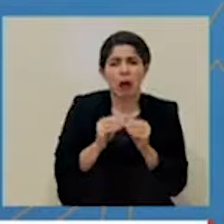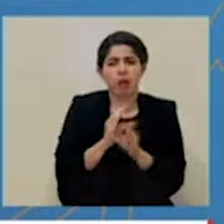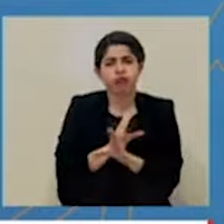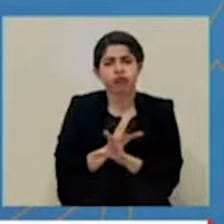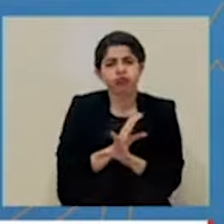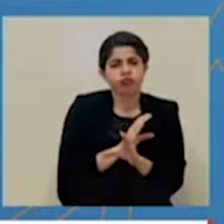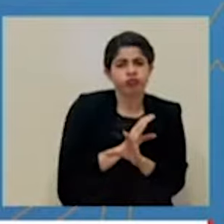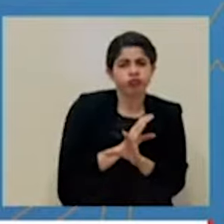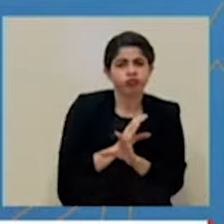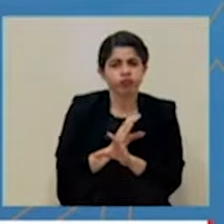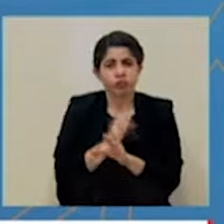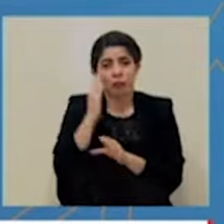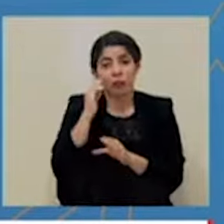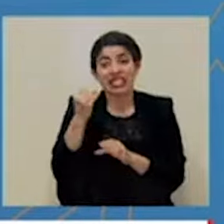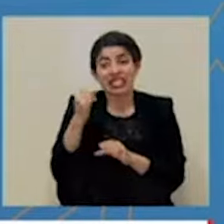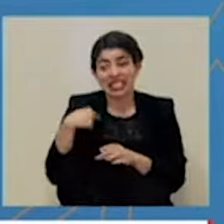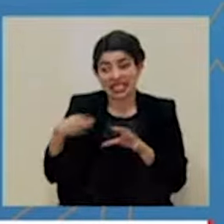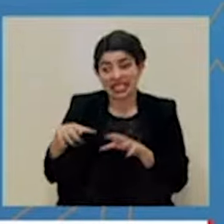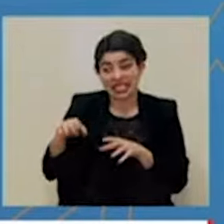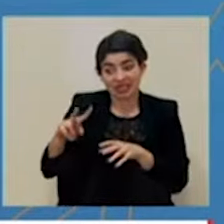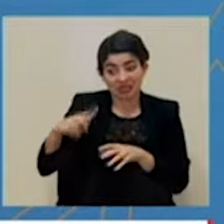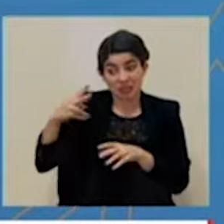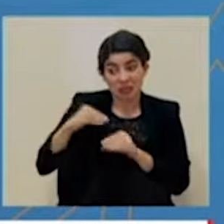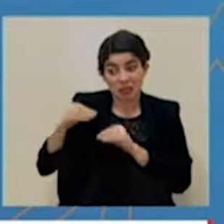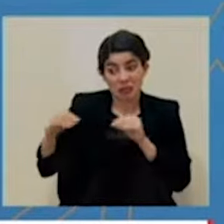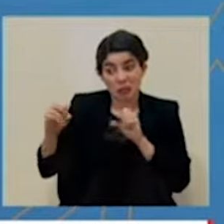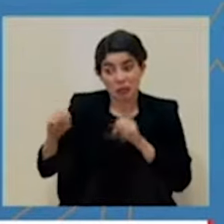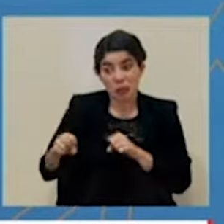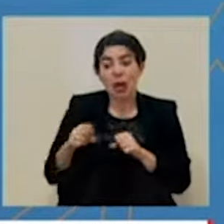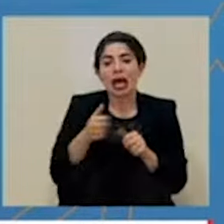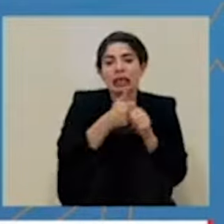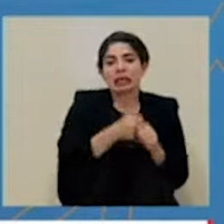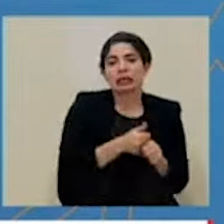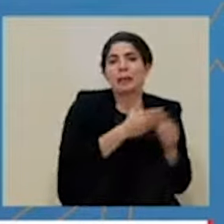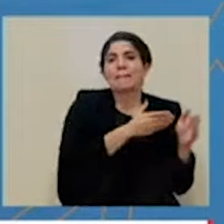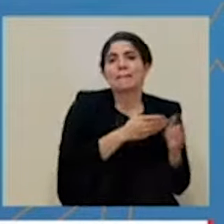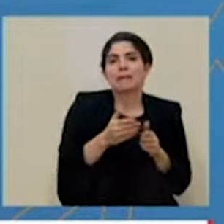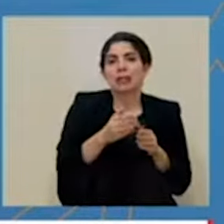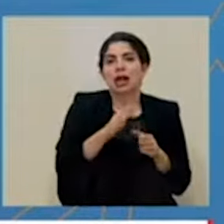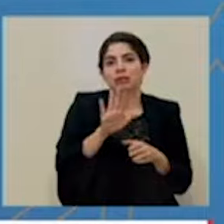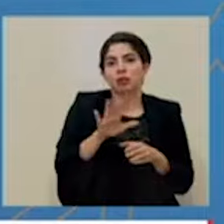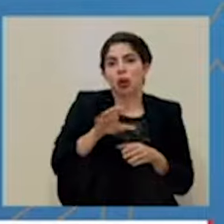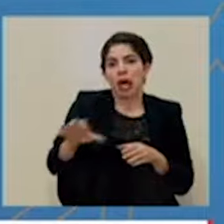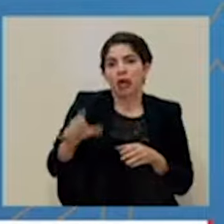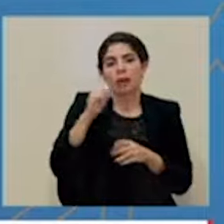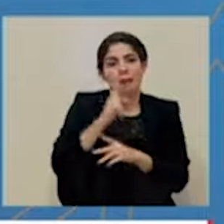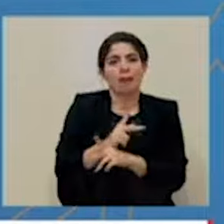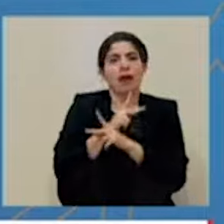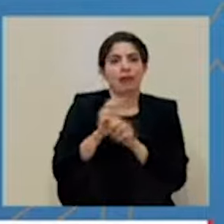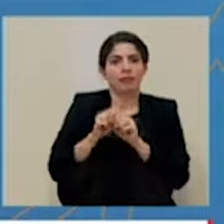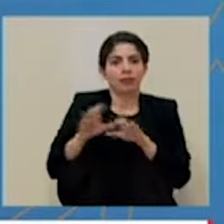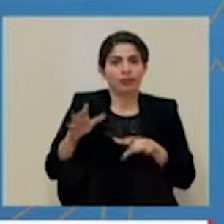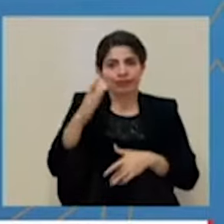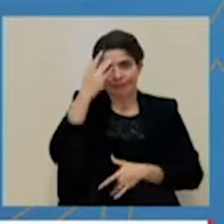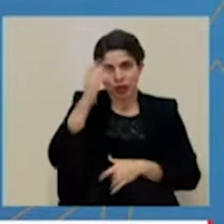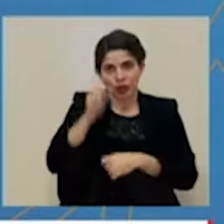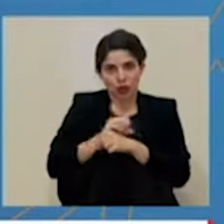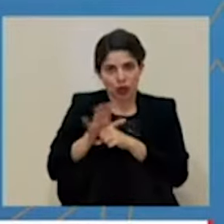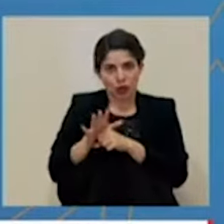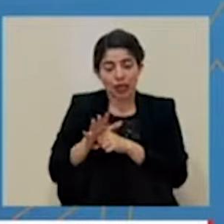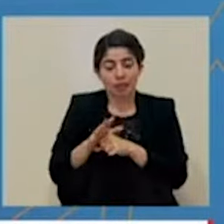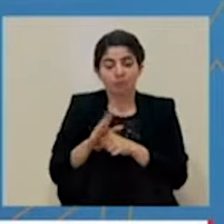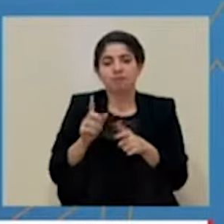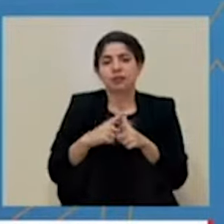generan mayor contagio en el contexto del plan cantonal de prevención del COVID. A modo de resumen, entonces se mantienen